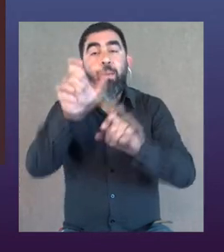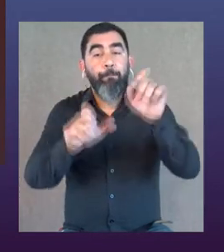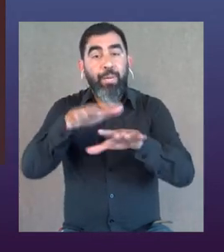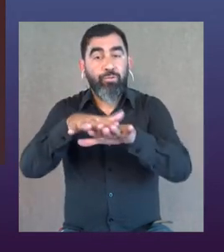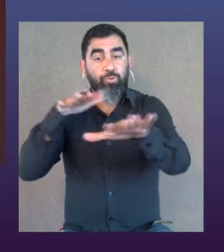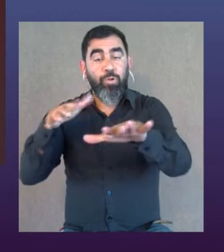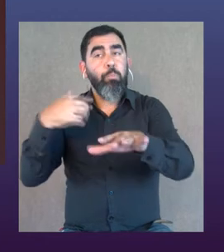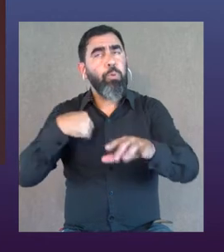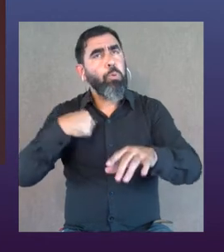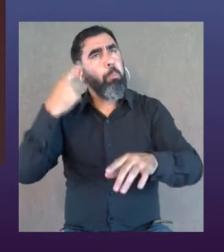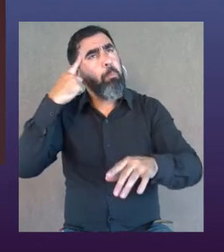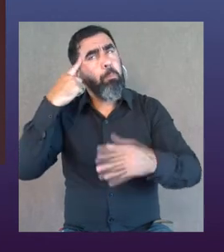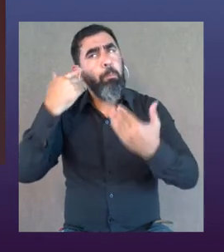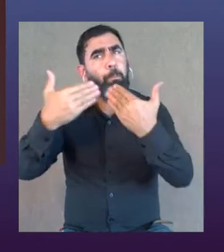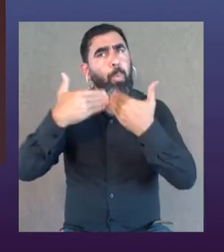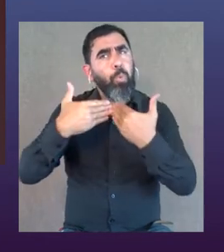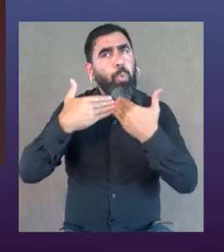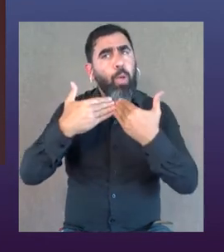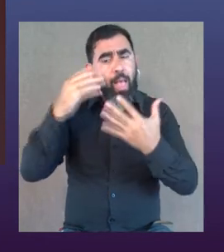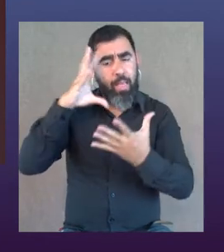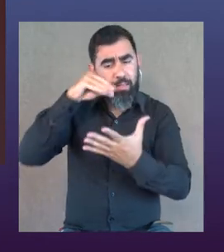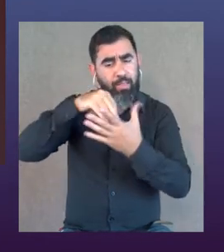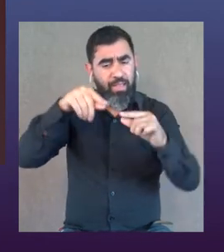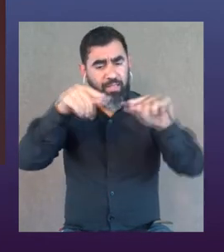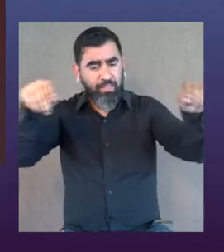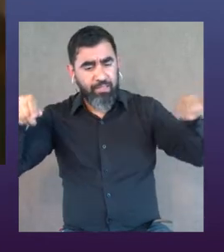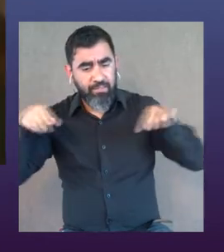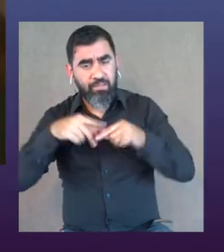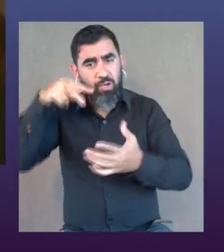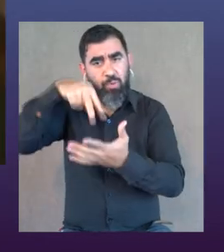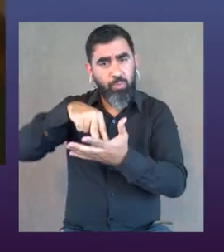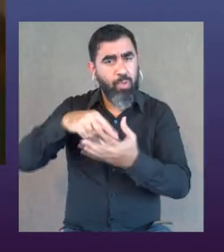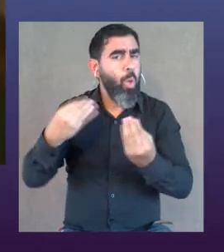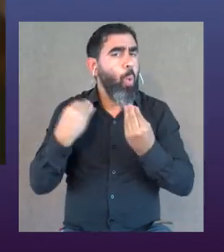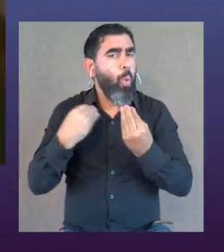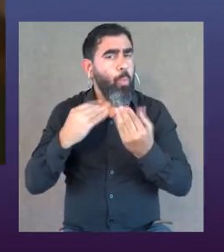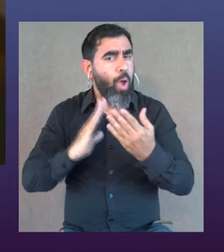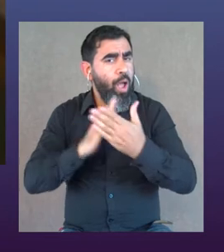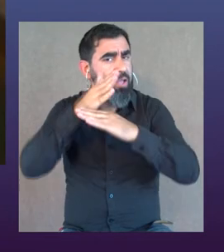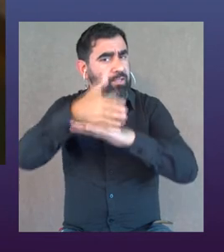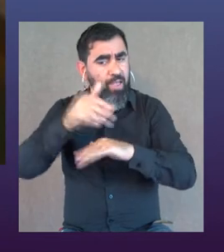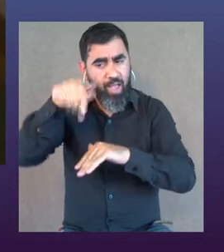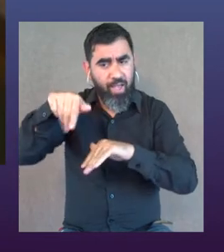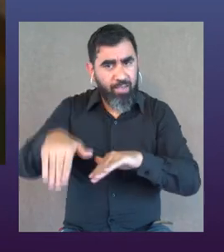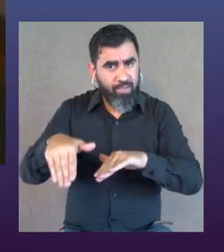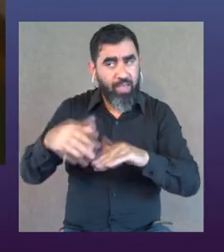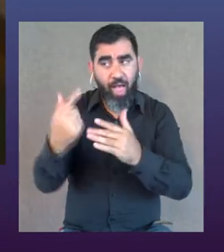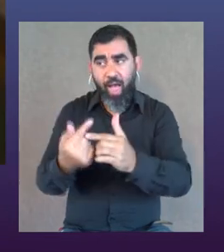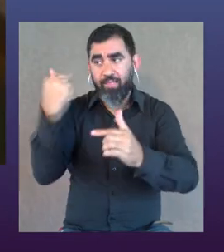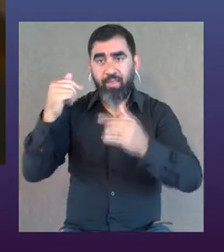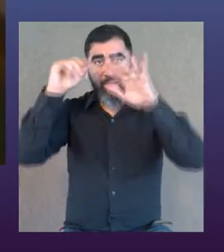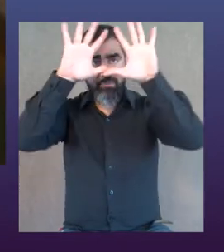espectadores. Pero yo me pregunto también qué pasa desde el escenario para adentro, ¿no? Cómo es esa accesibilidad,